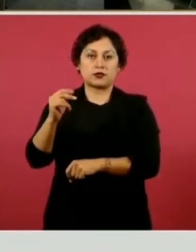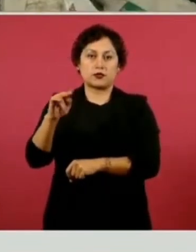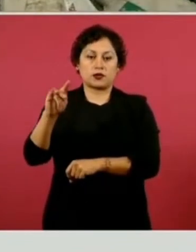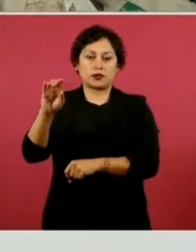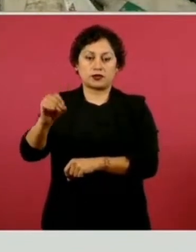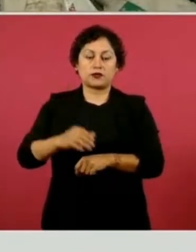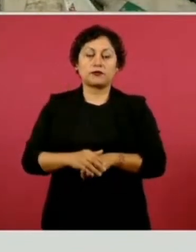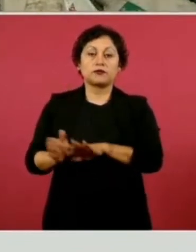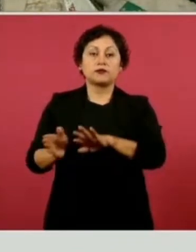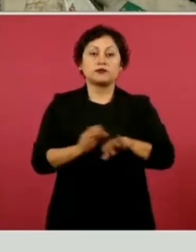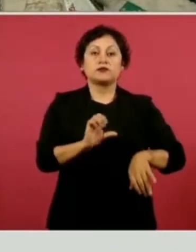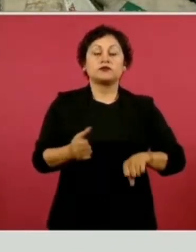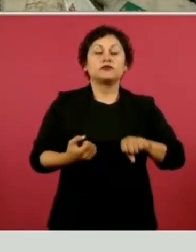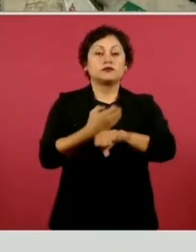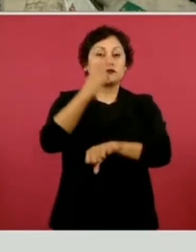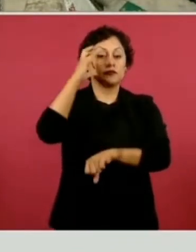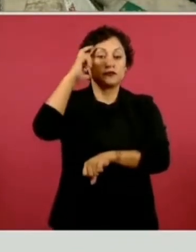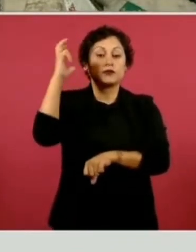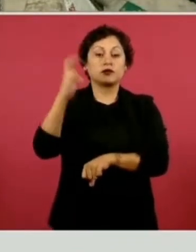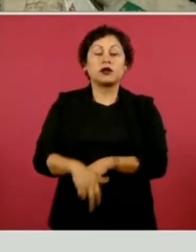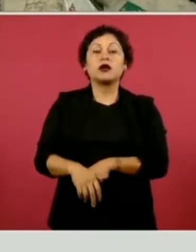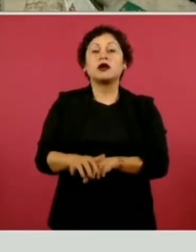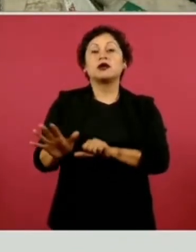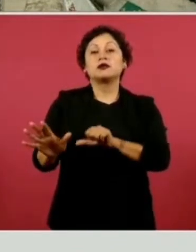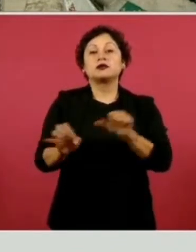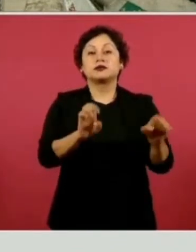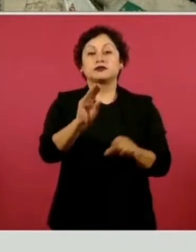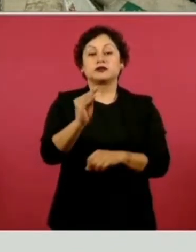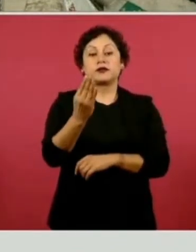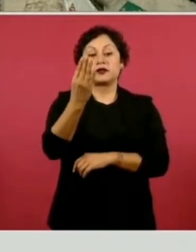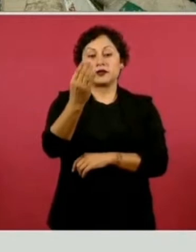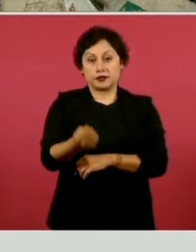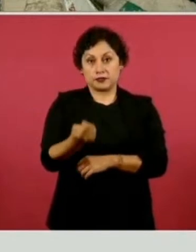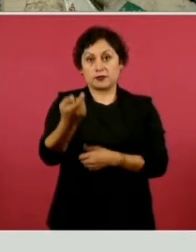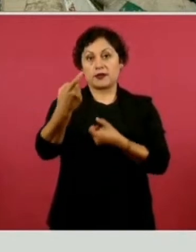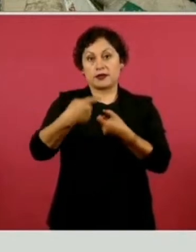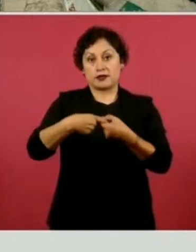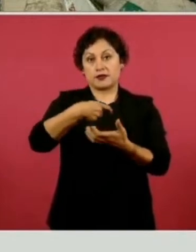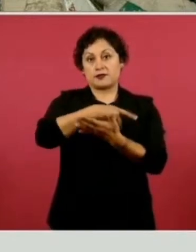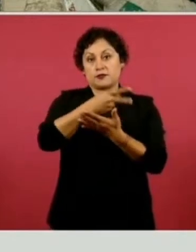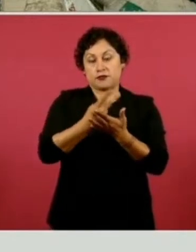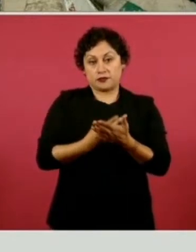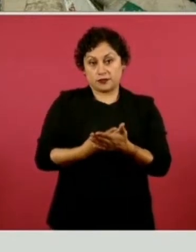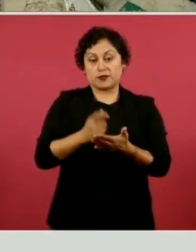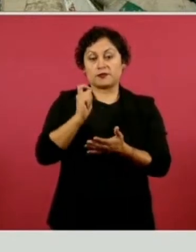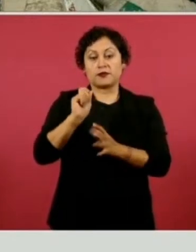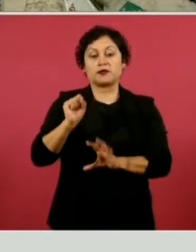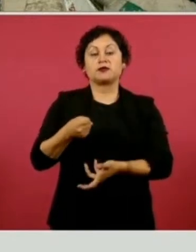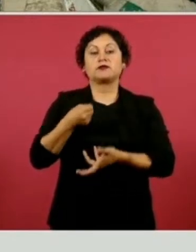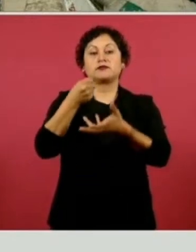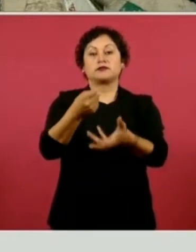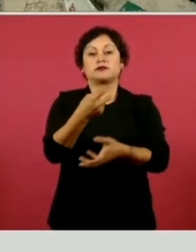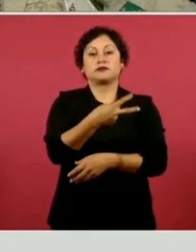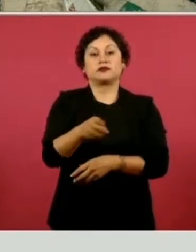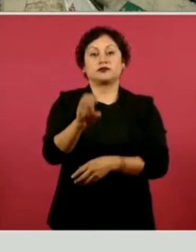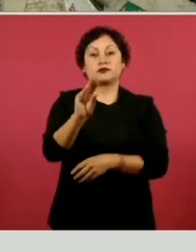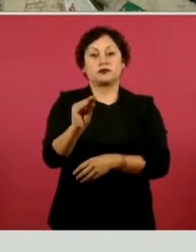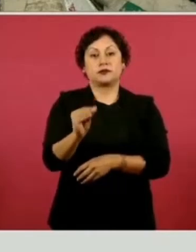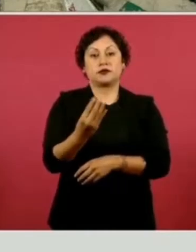son 699 los comités de la clínica es nuestra, que ya están ejerciendo recursos, por un monto de